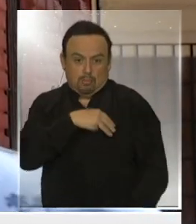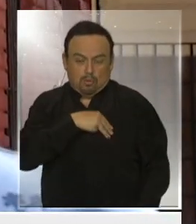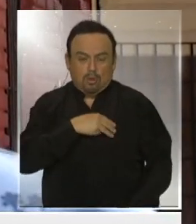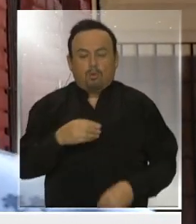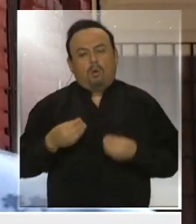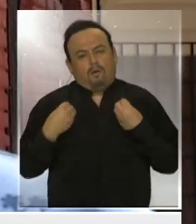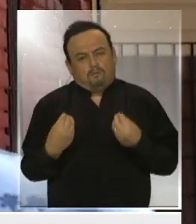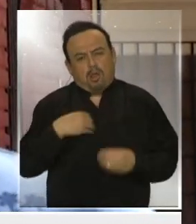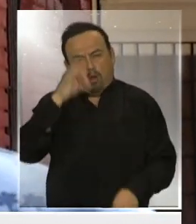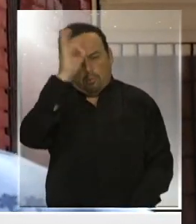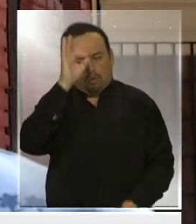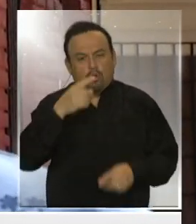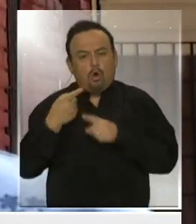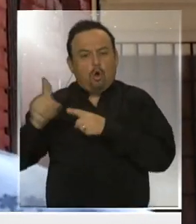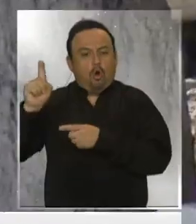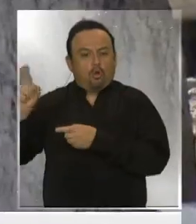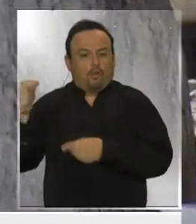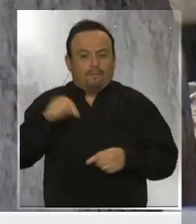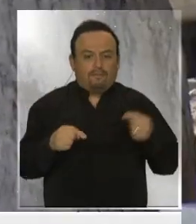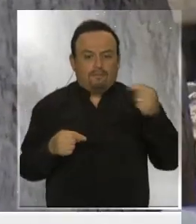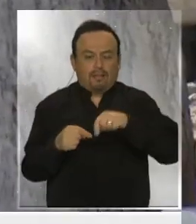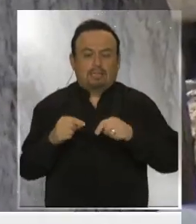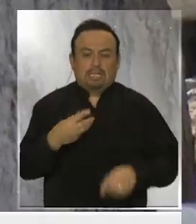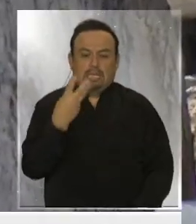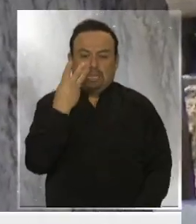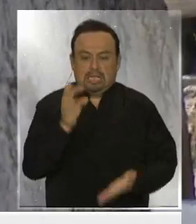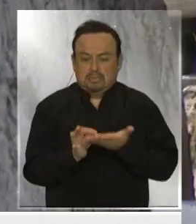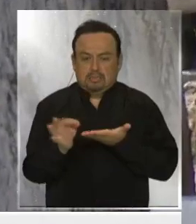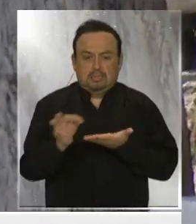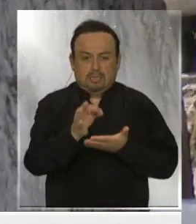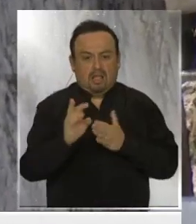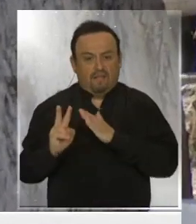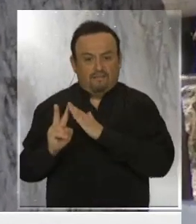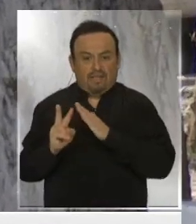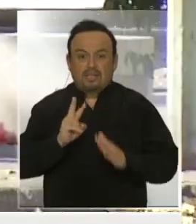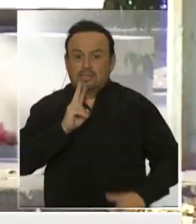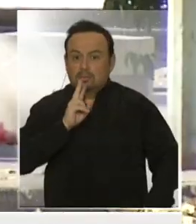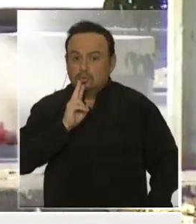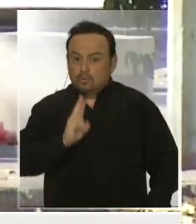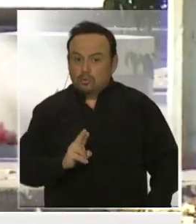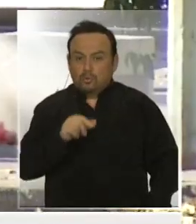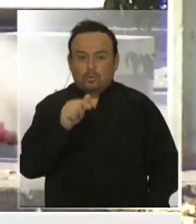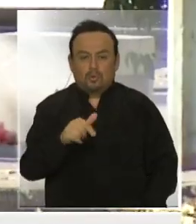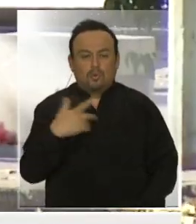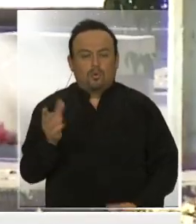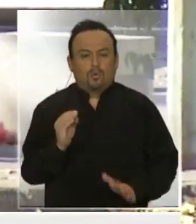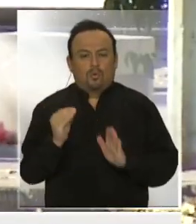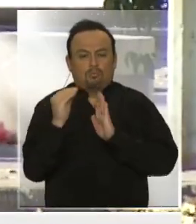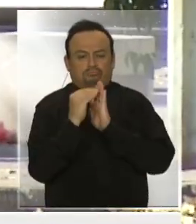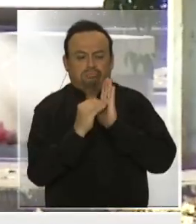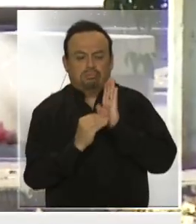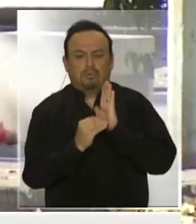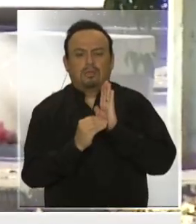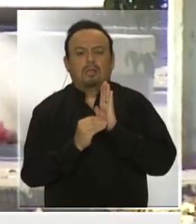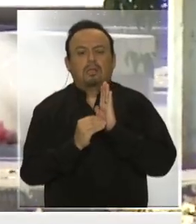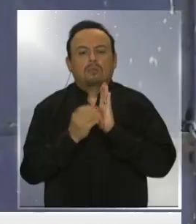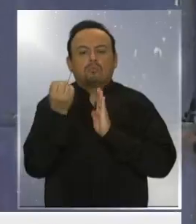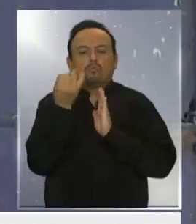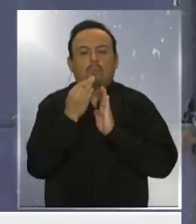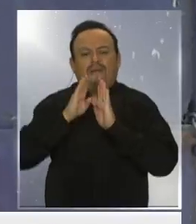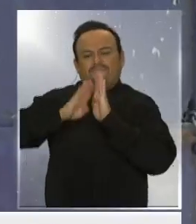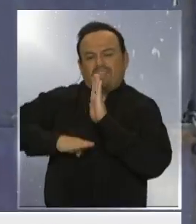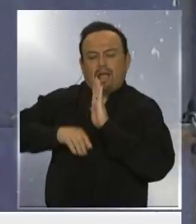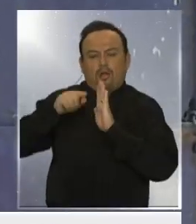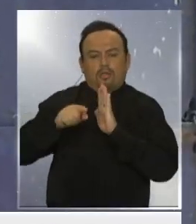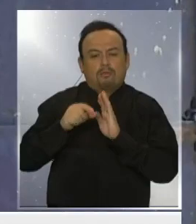así no vendrían de otras comunas. Tres comunas vecinas en la zona sur de Santiago, con los registros más bajos de personas contagiadas.